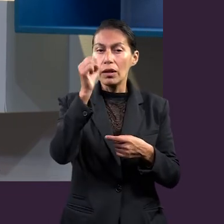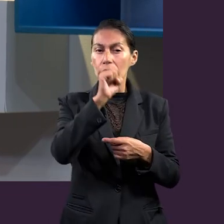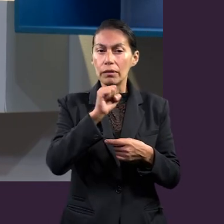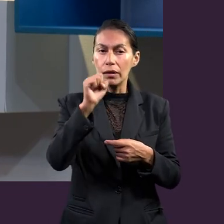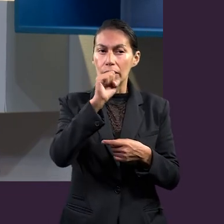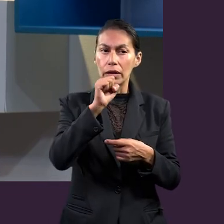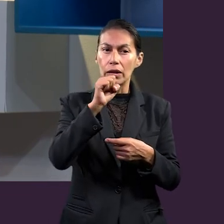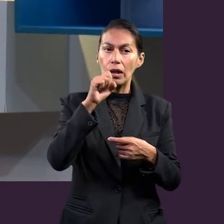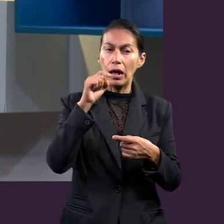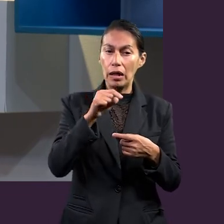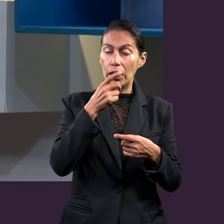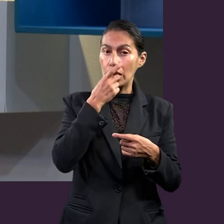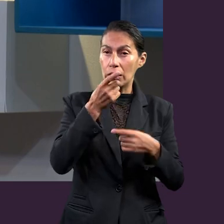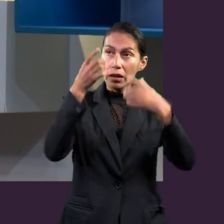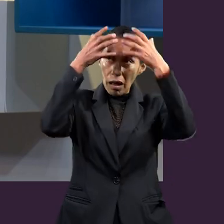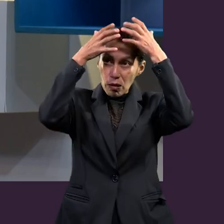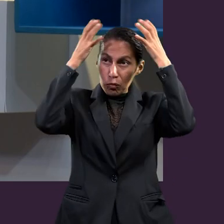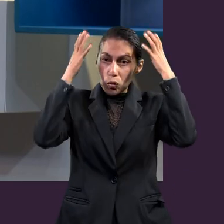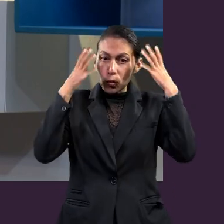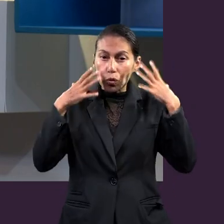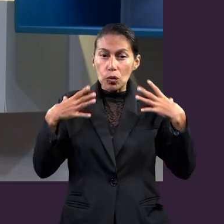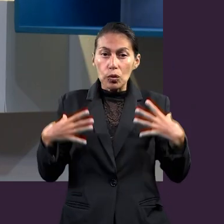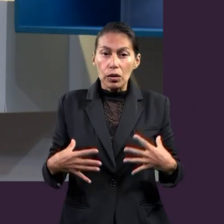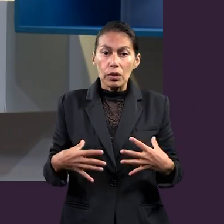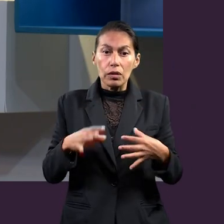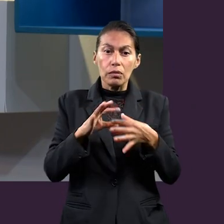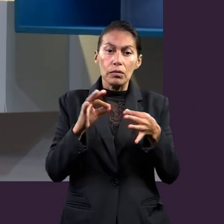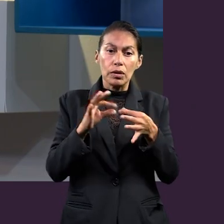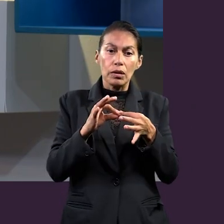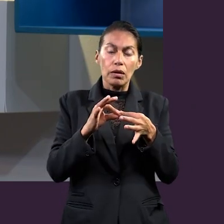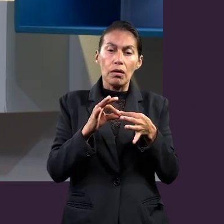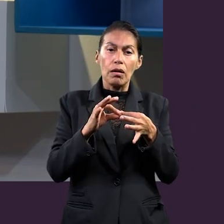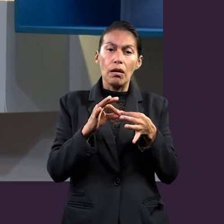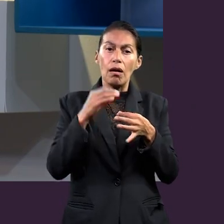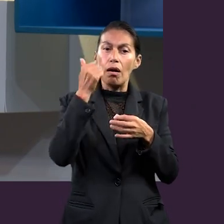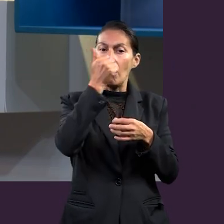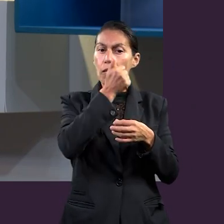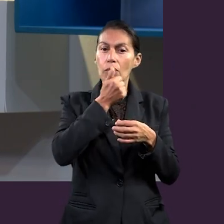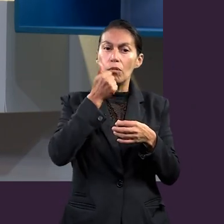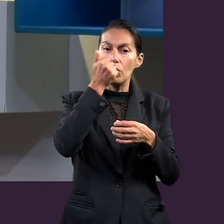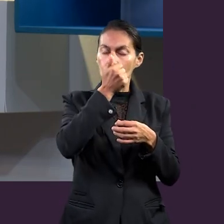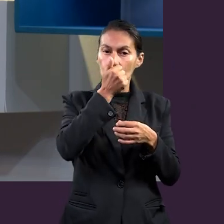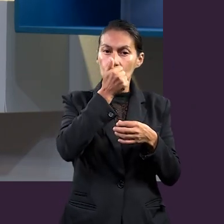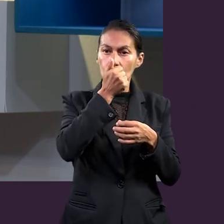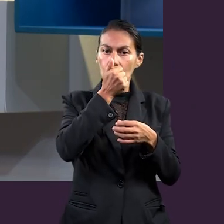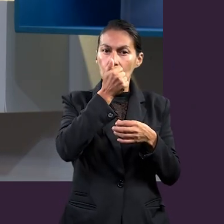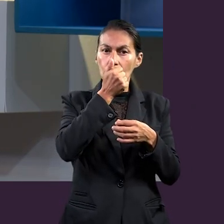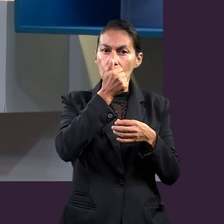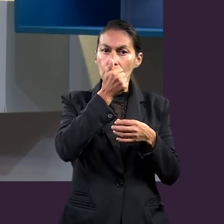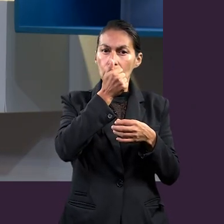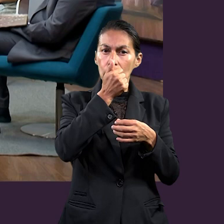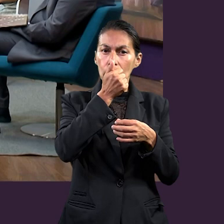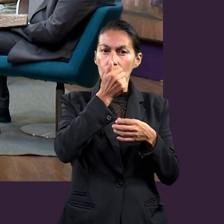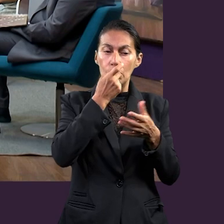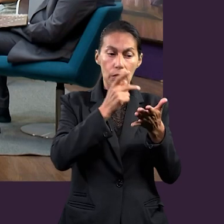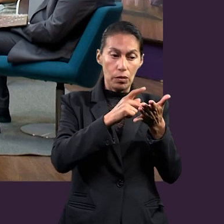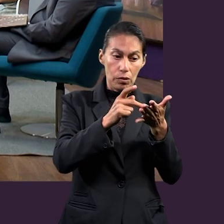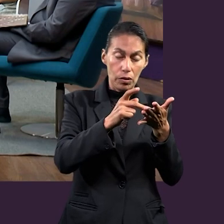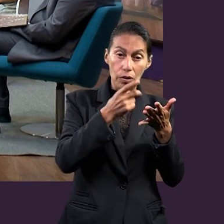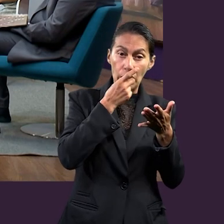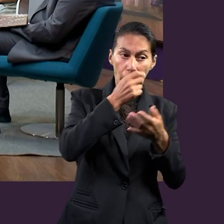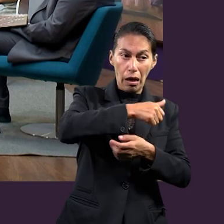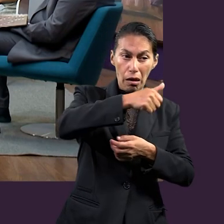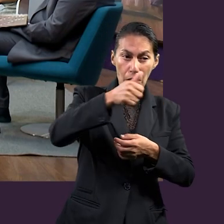se presenta en la lección de Escuela Sabática al describir esta armadura de Dios. ¿El apóstol está describiendo la